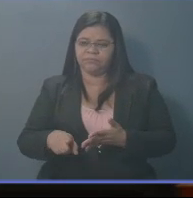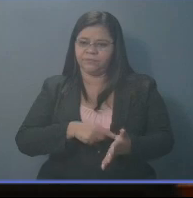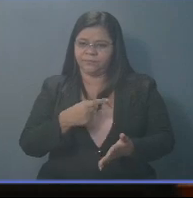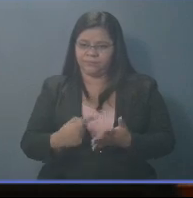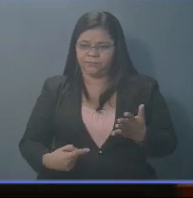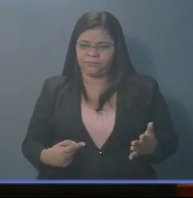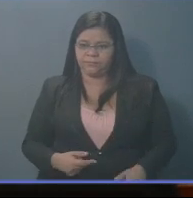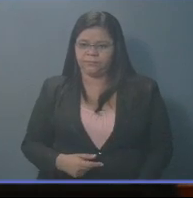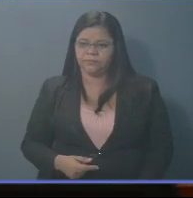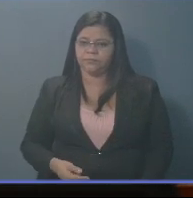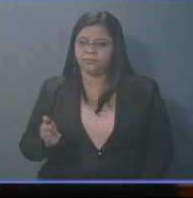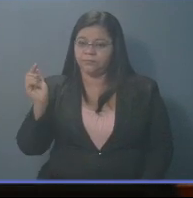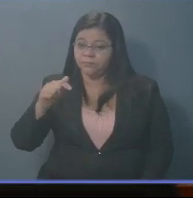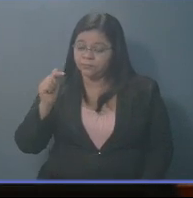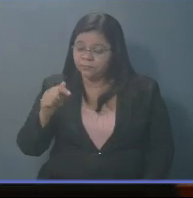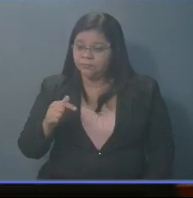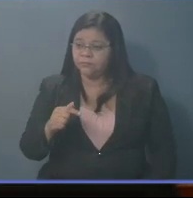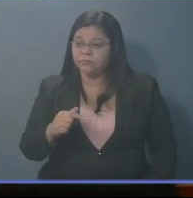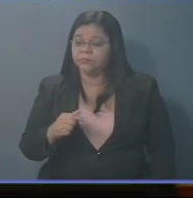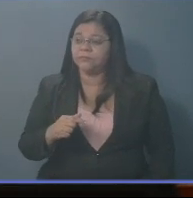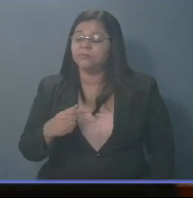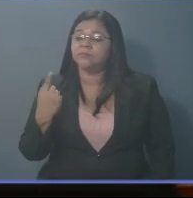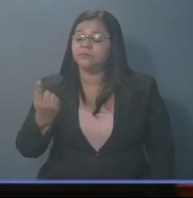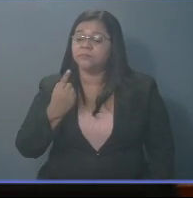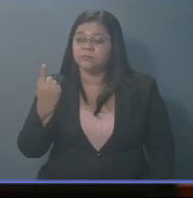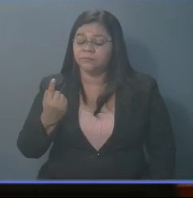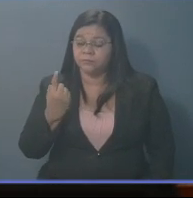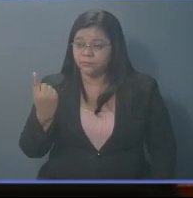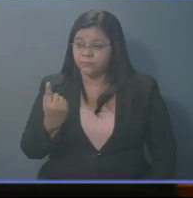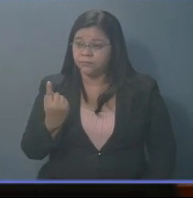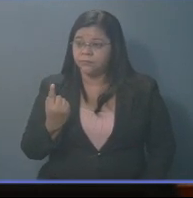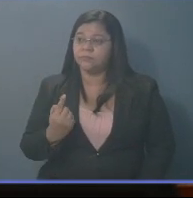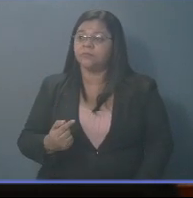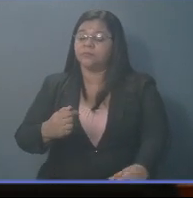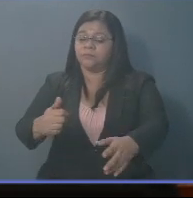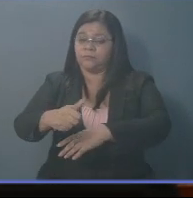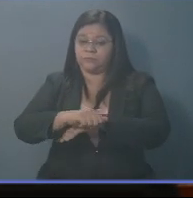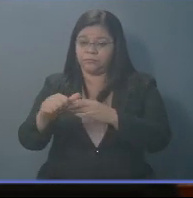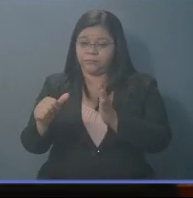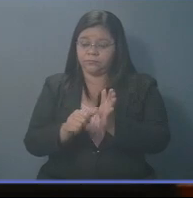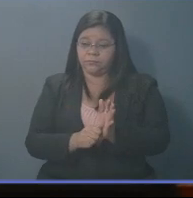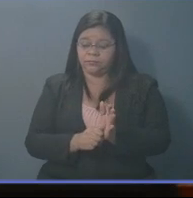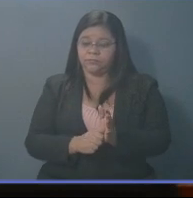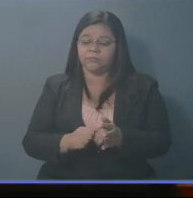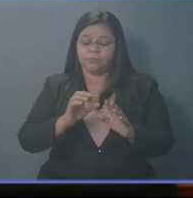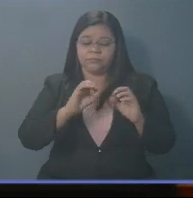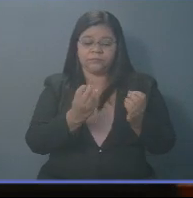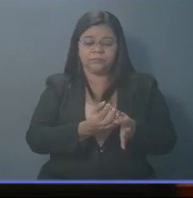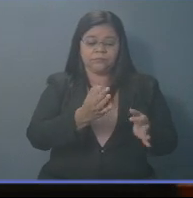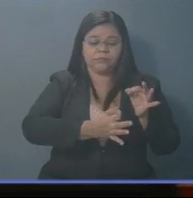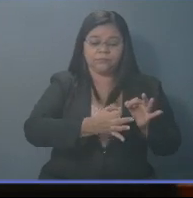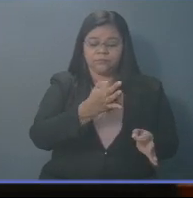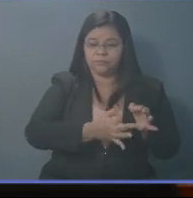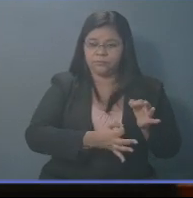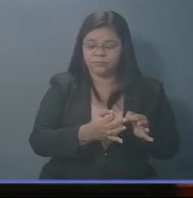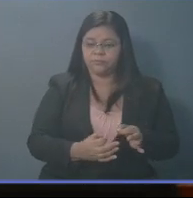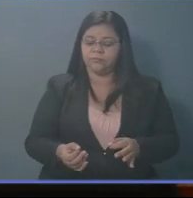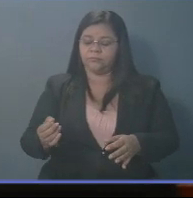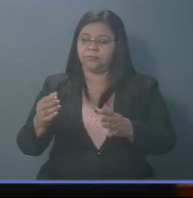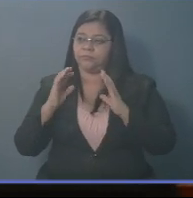Pero ¿sólo existe el Poder Legislativo y el Judicial y